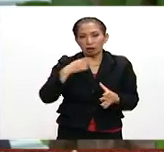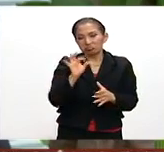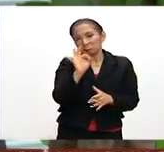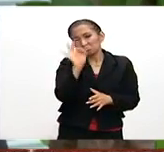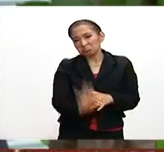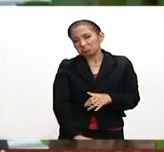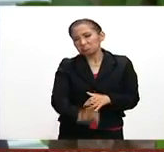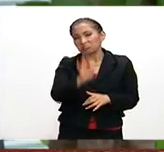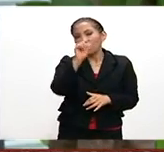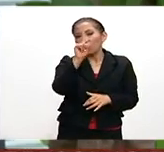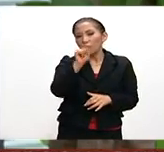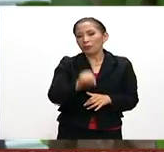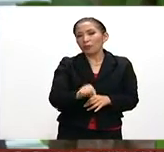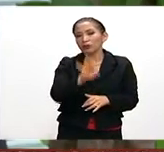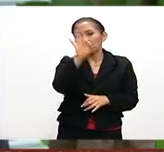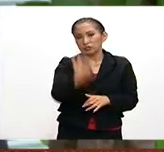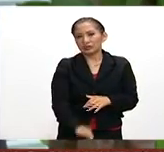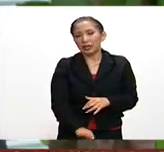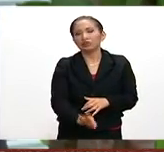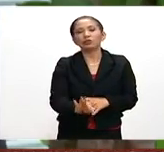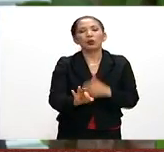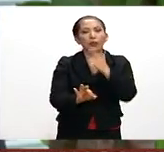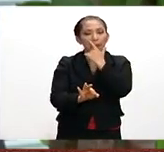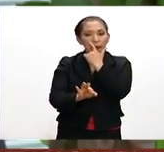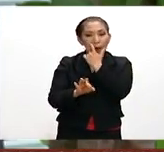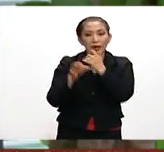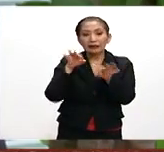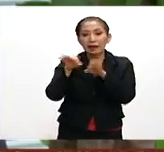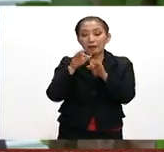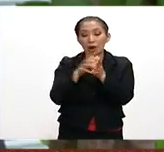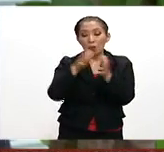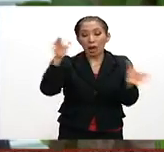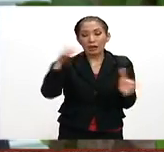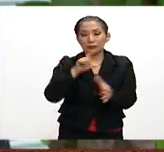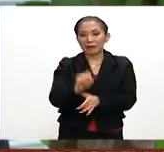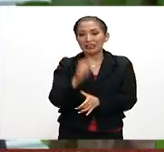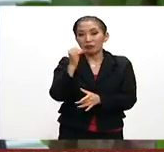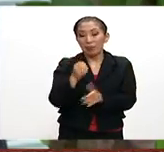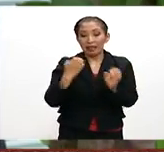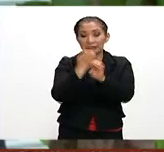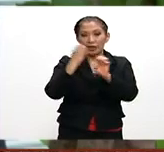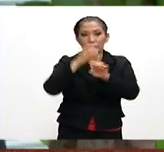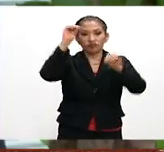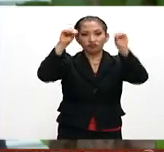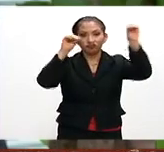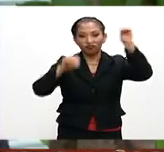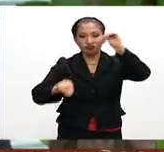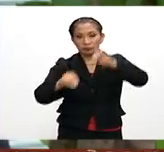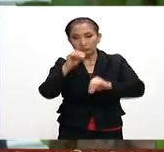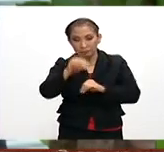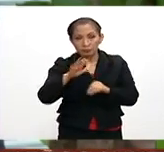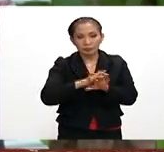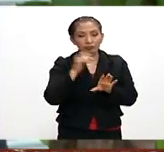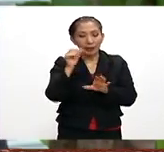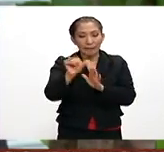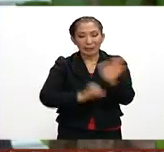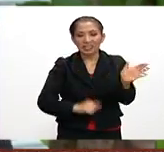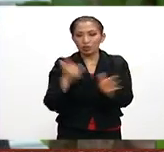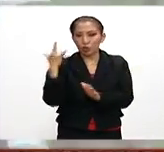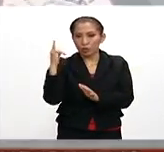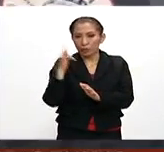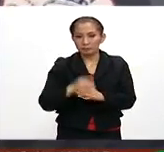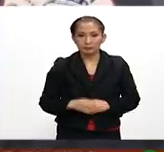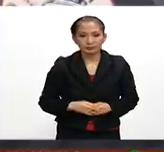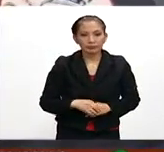tasa del 1%. El empleo se acrecentó en 29 estados del país puntualmente durante el mes de julio.